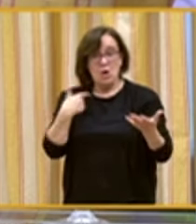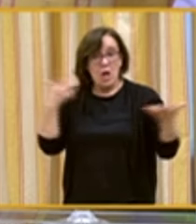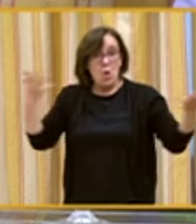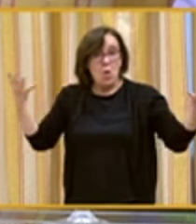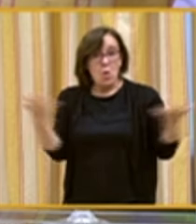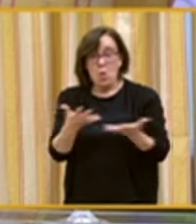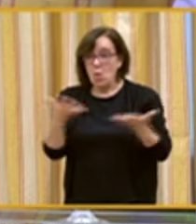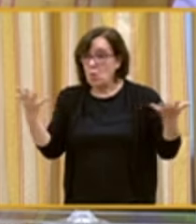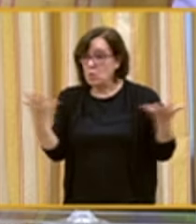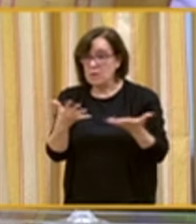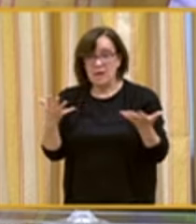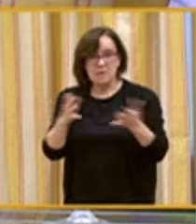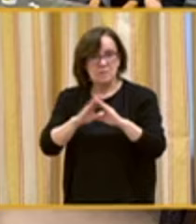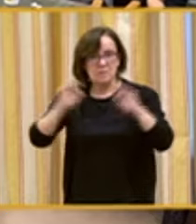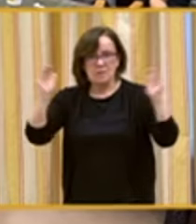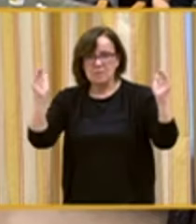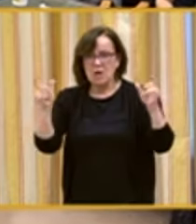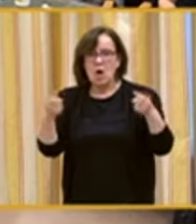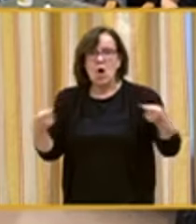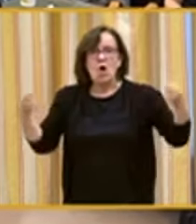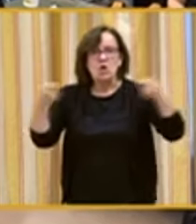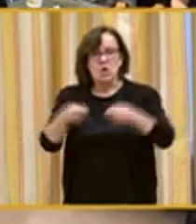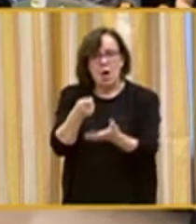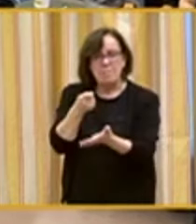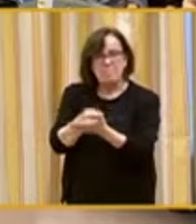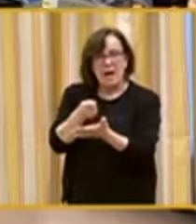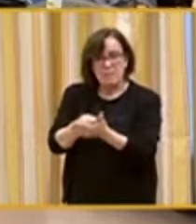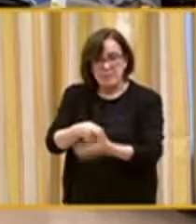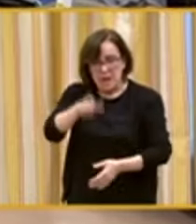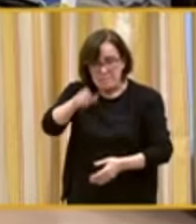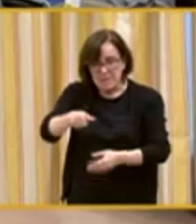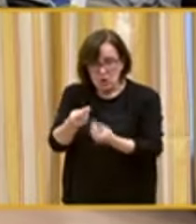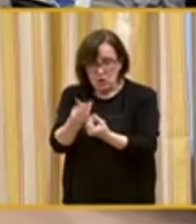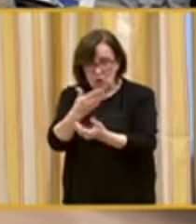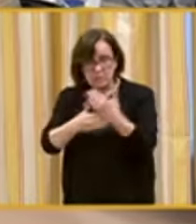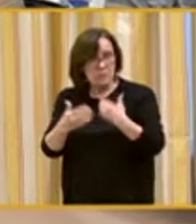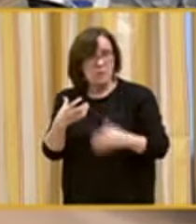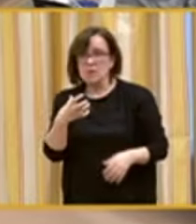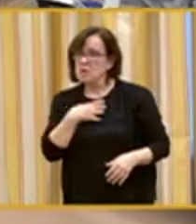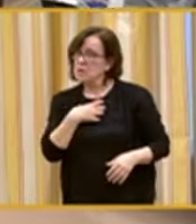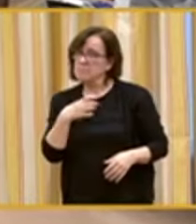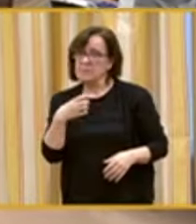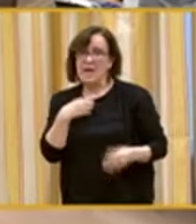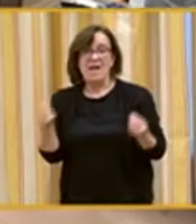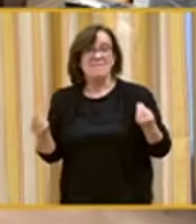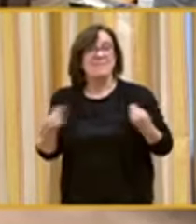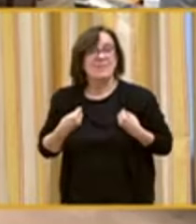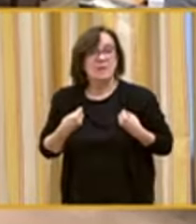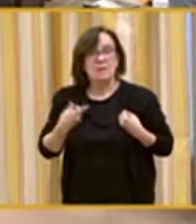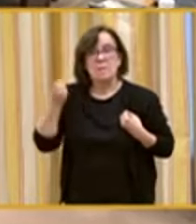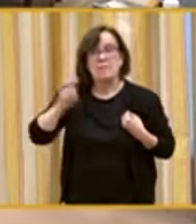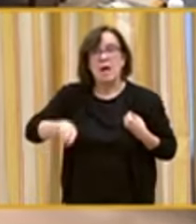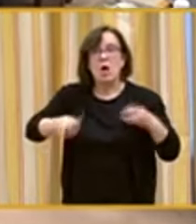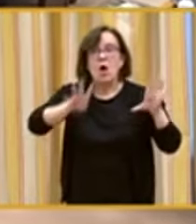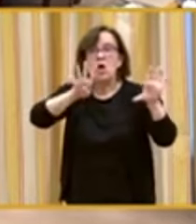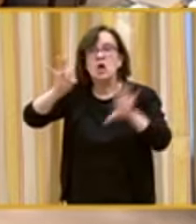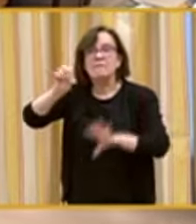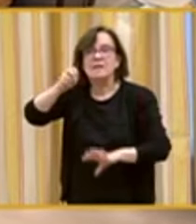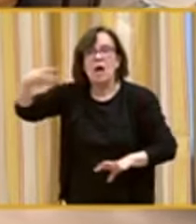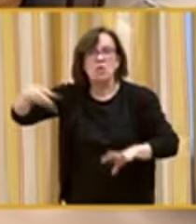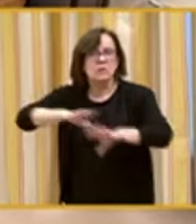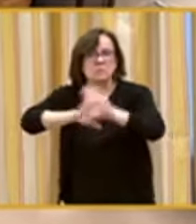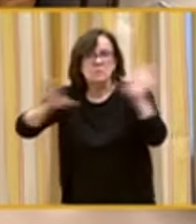es urgente, reducir el copago, porque una persona con discapacidad no puede vivir al mes con 90 euros.